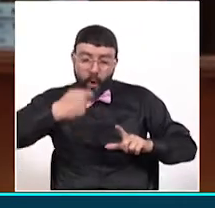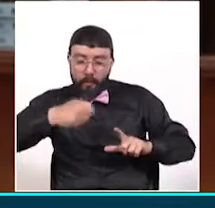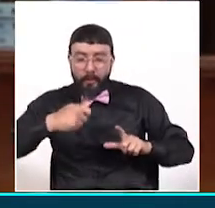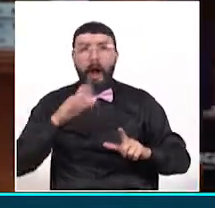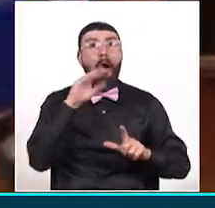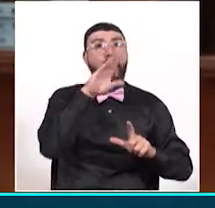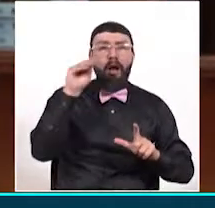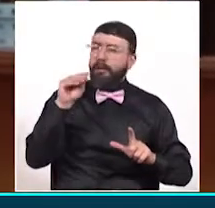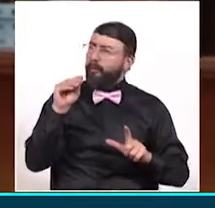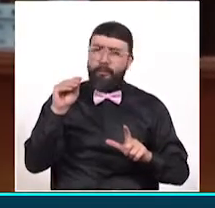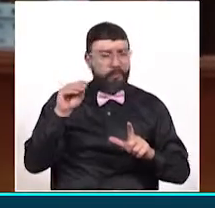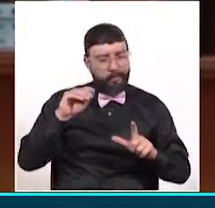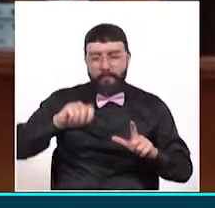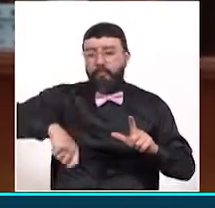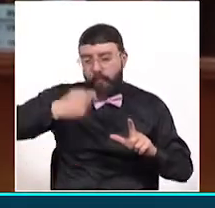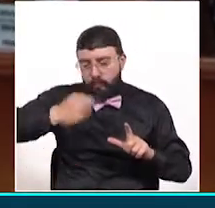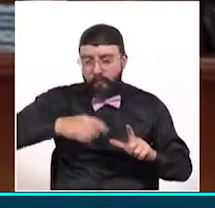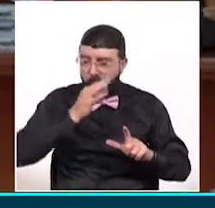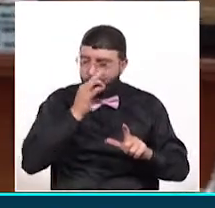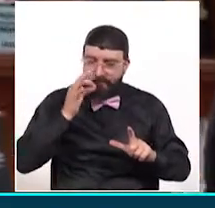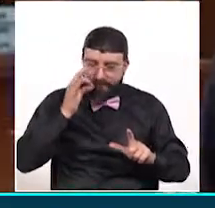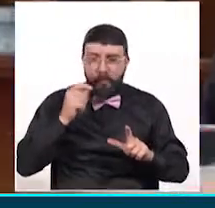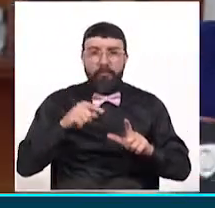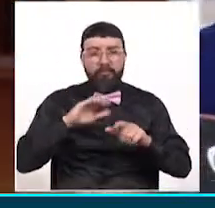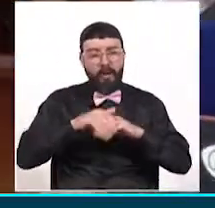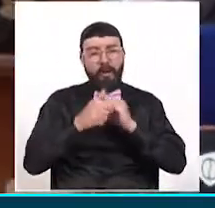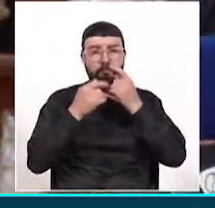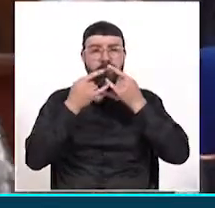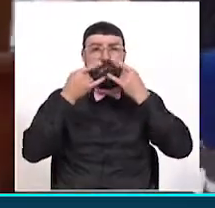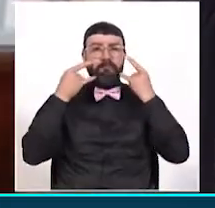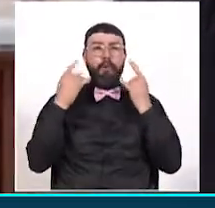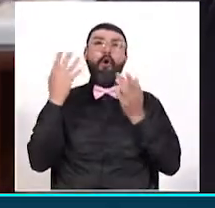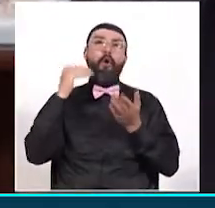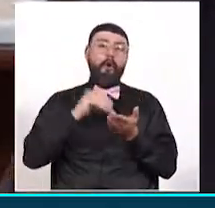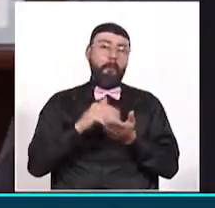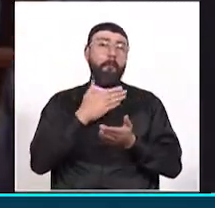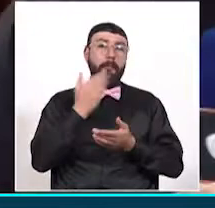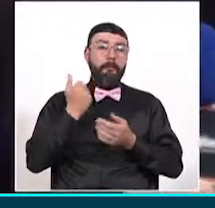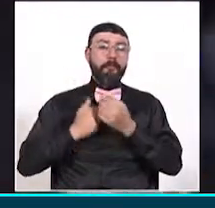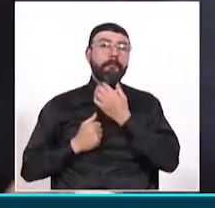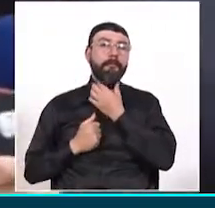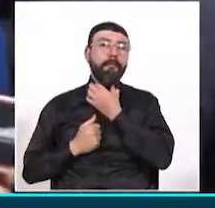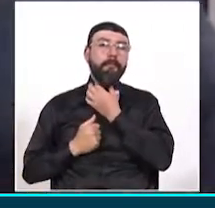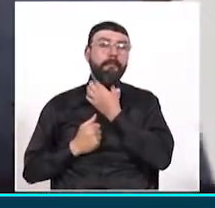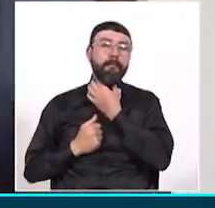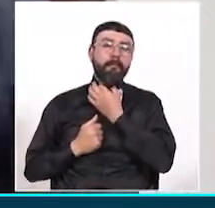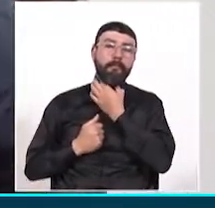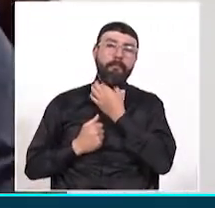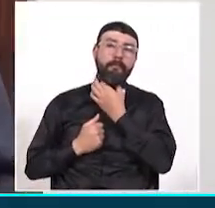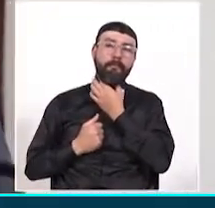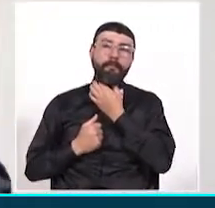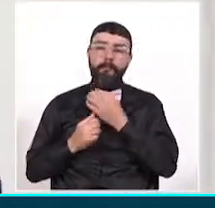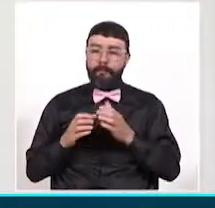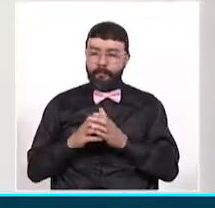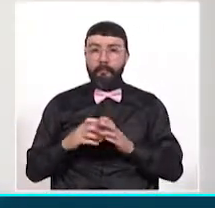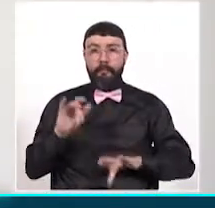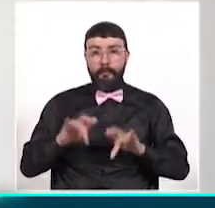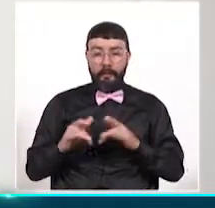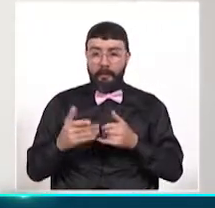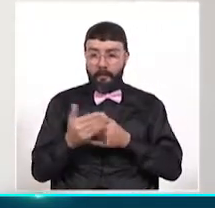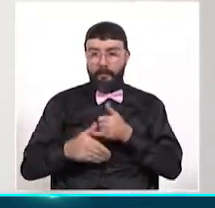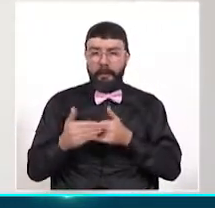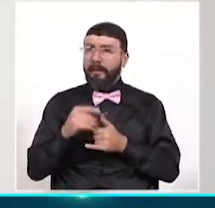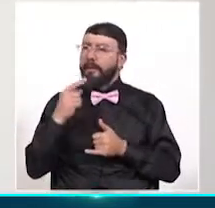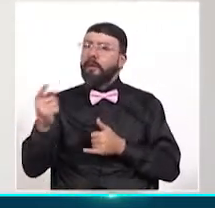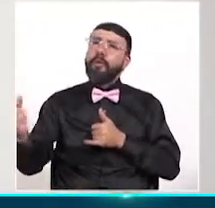comiendo. ¿Qué tal? Muchas gracias. Muchas gracias a ustedes. En algo que han enfatizado tanto la titular de la Secretaría de Salud del Departamento como el gobernador es que los